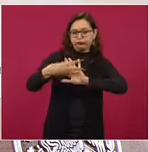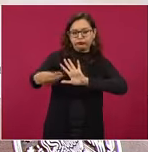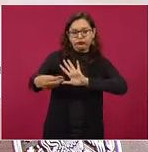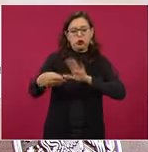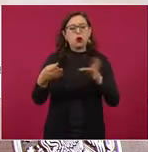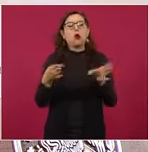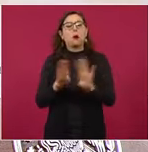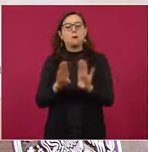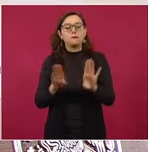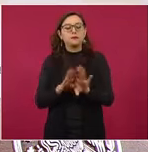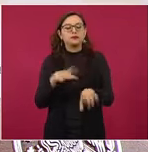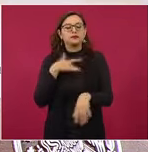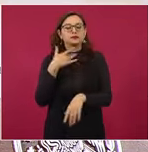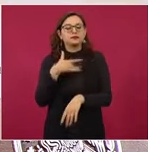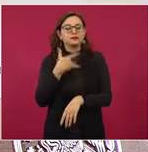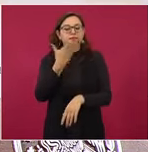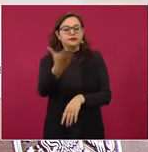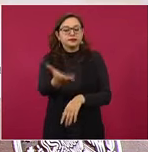ocasiones, sí